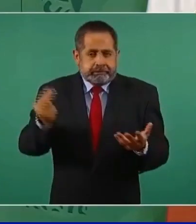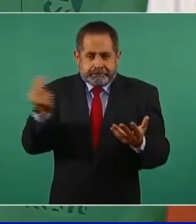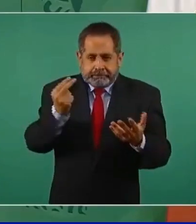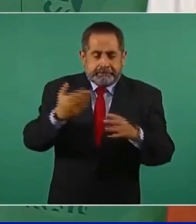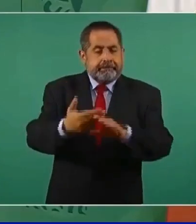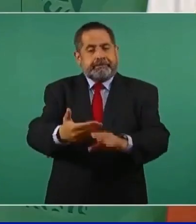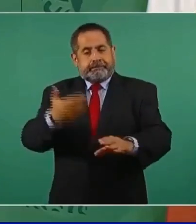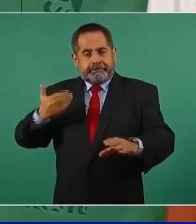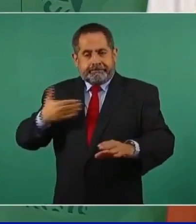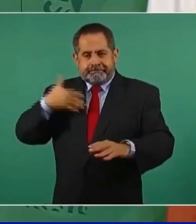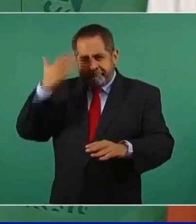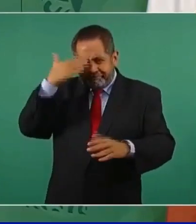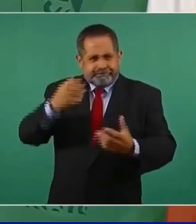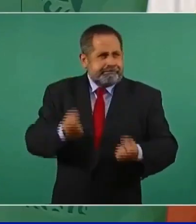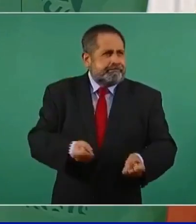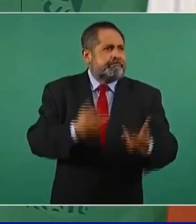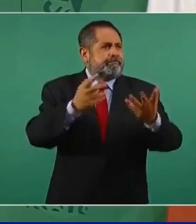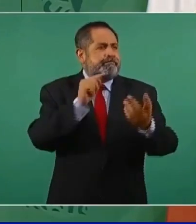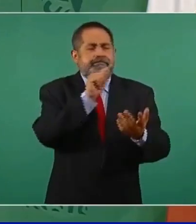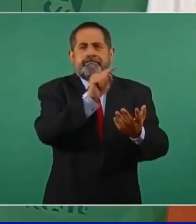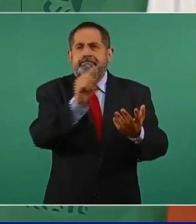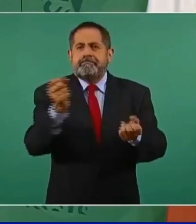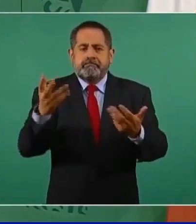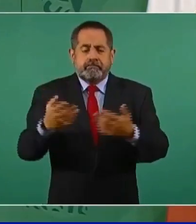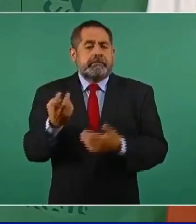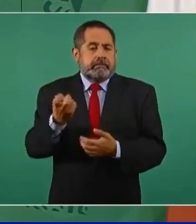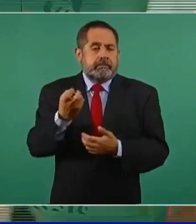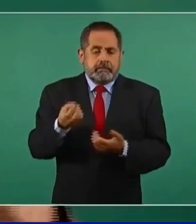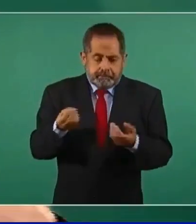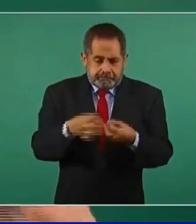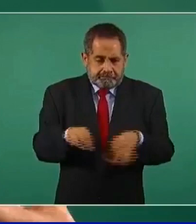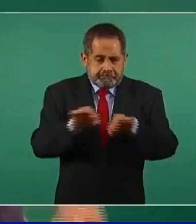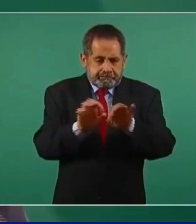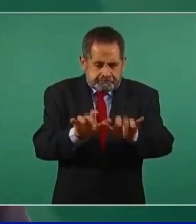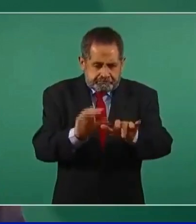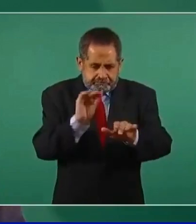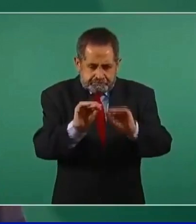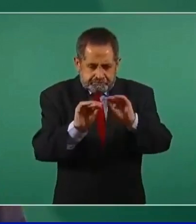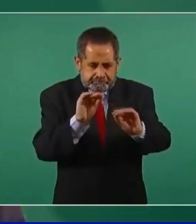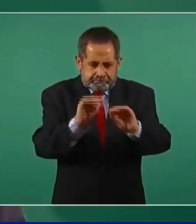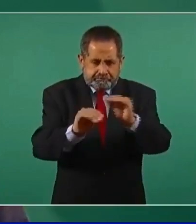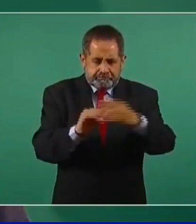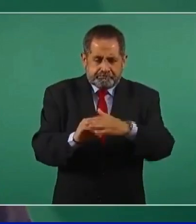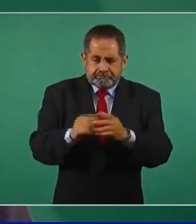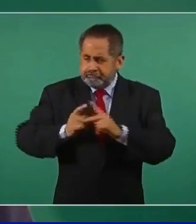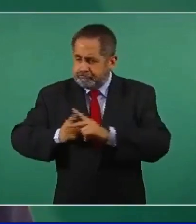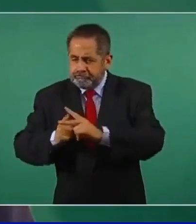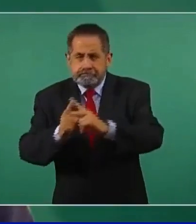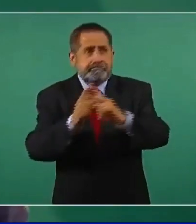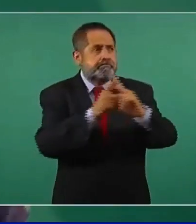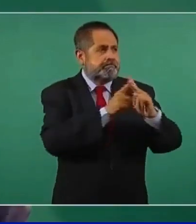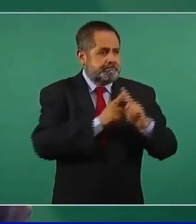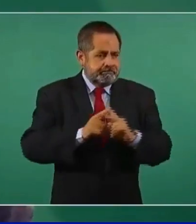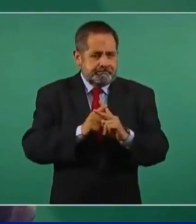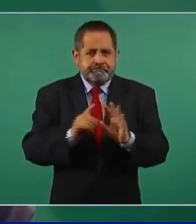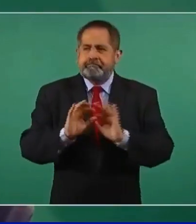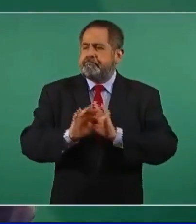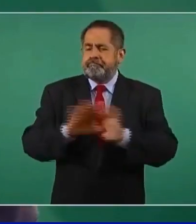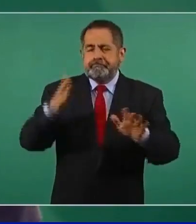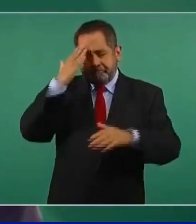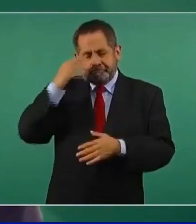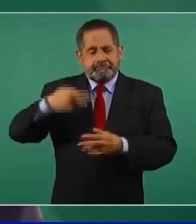con antelación la información. Entonces, quien se registra ya, ya empezamos a procesar la información y